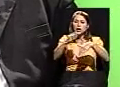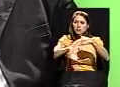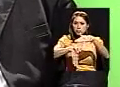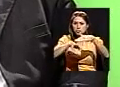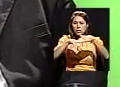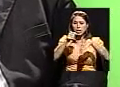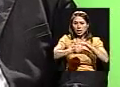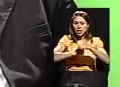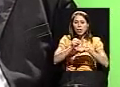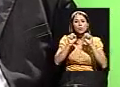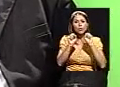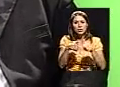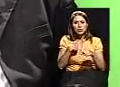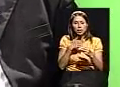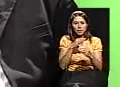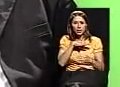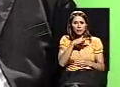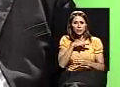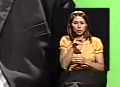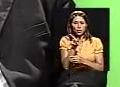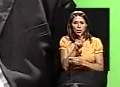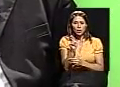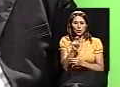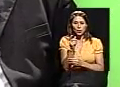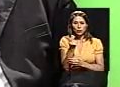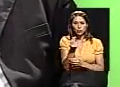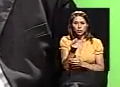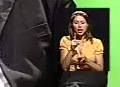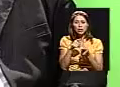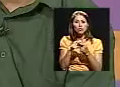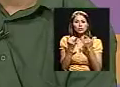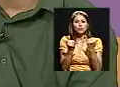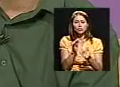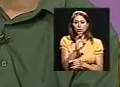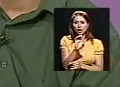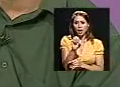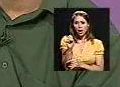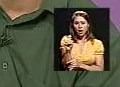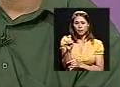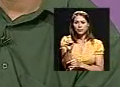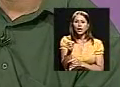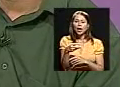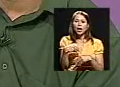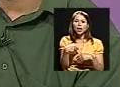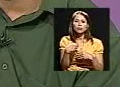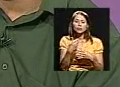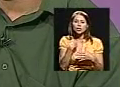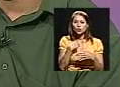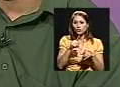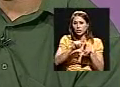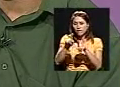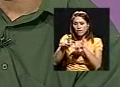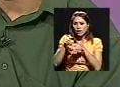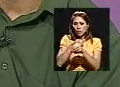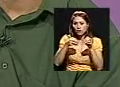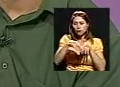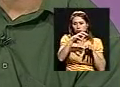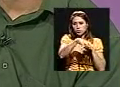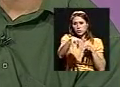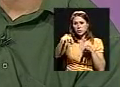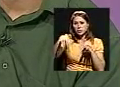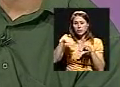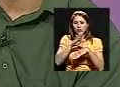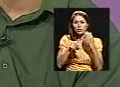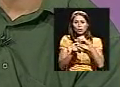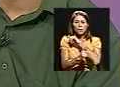puedan acceder al beneficio de pensión. Entonces, la Caja ha destinado diferentes sucursales a lo largo y